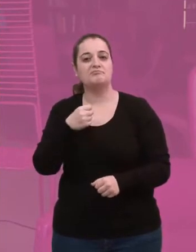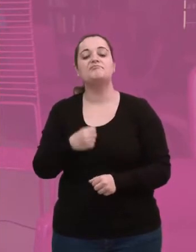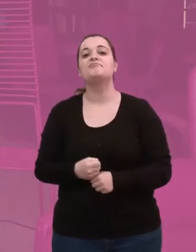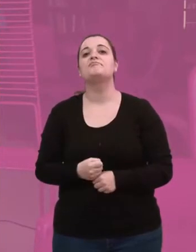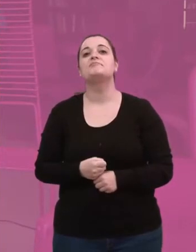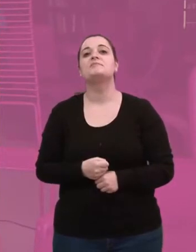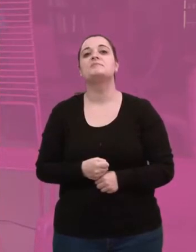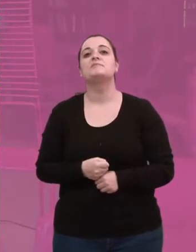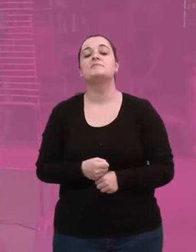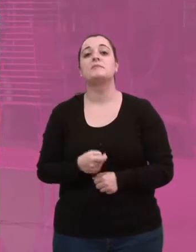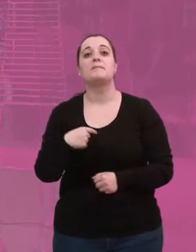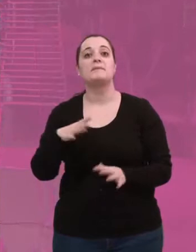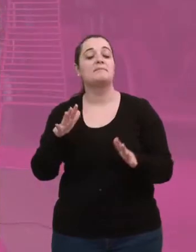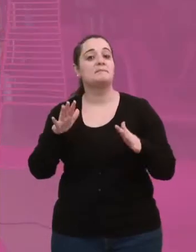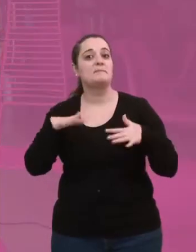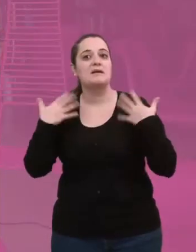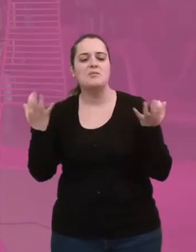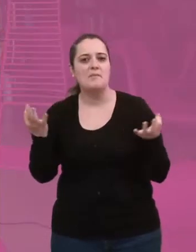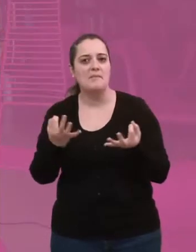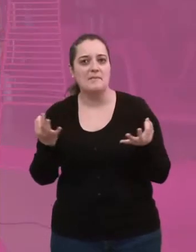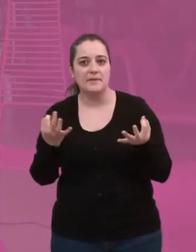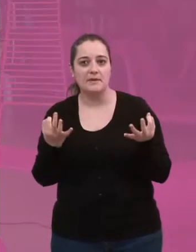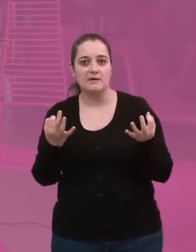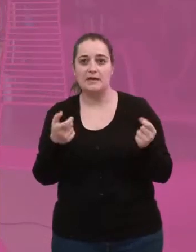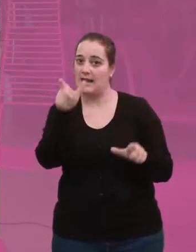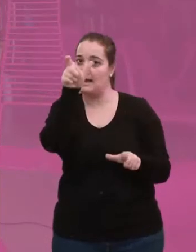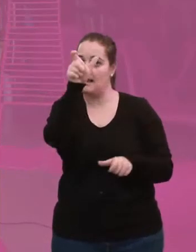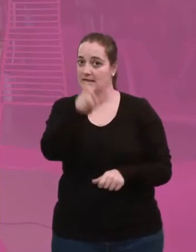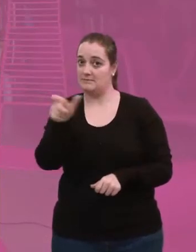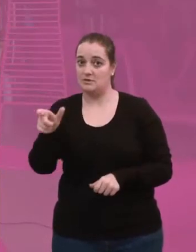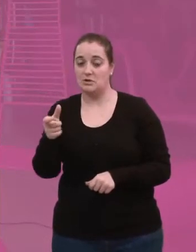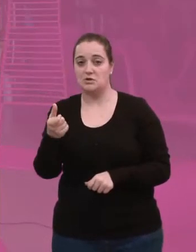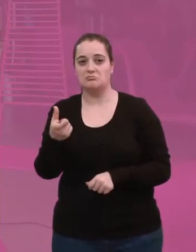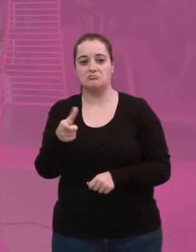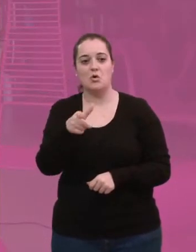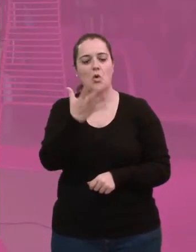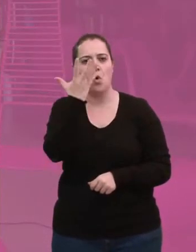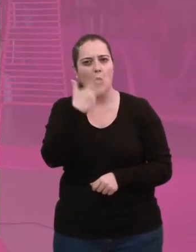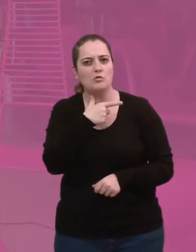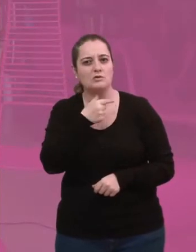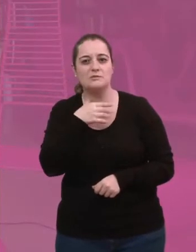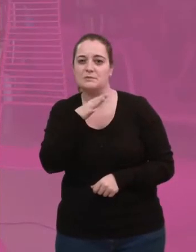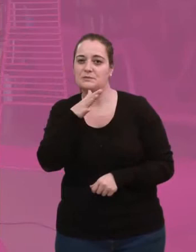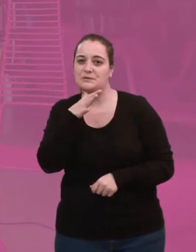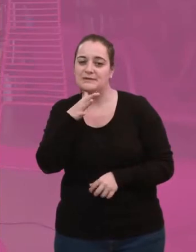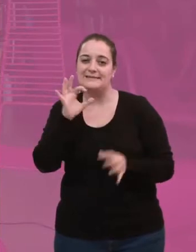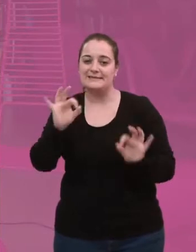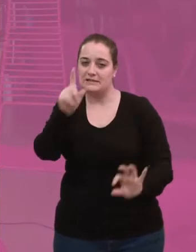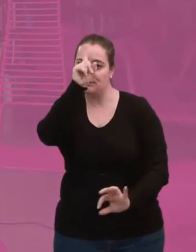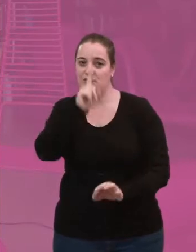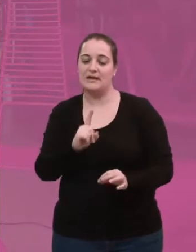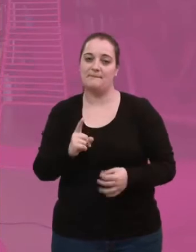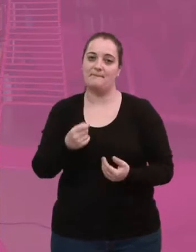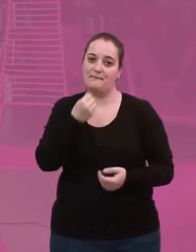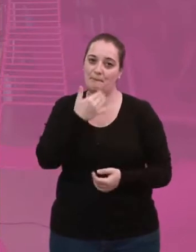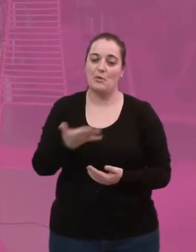riesgo, mejor. La verdad es me ha sorprendido bastante que a gente le gustara tanto el color, porque tiene muchas